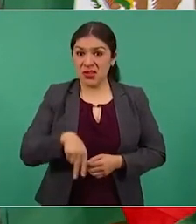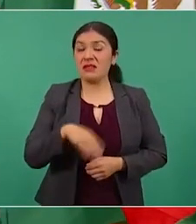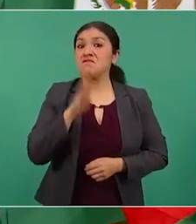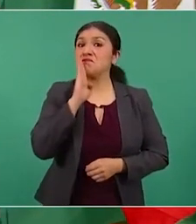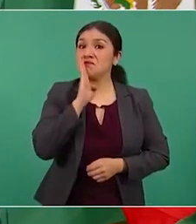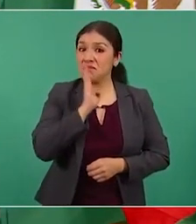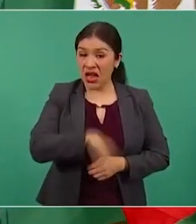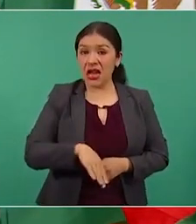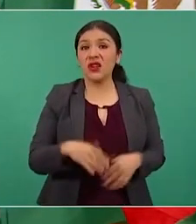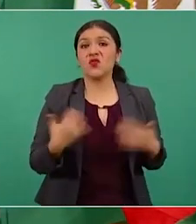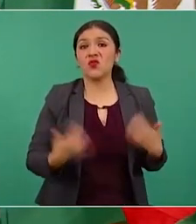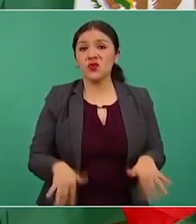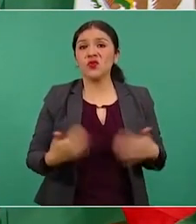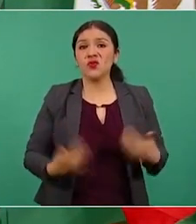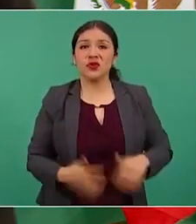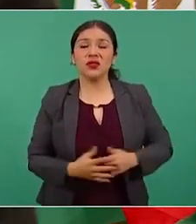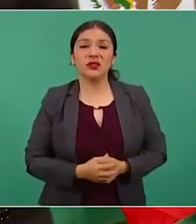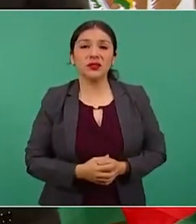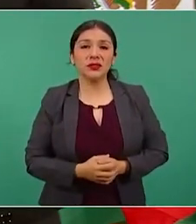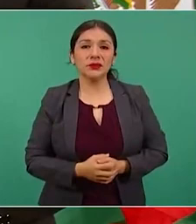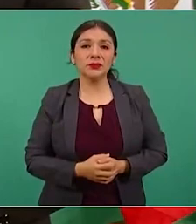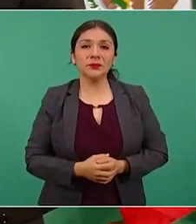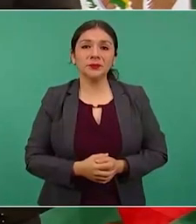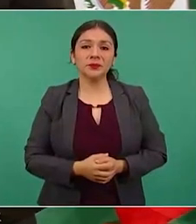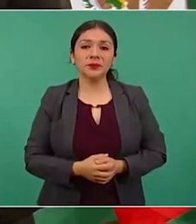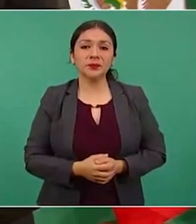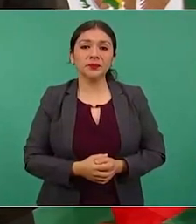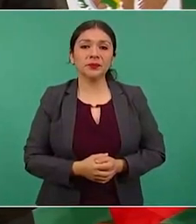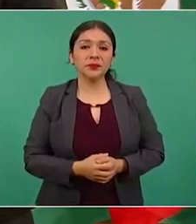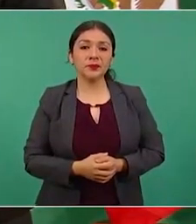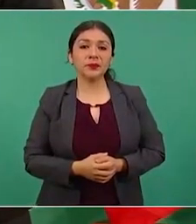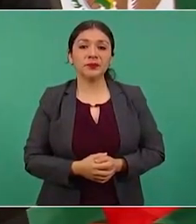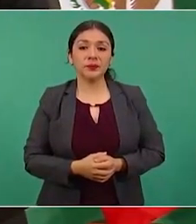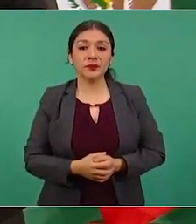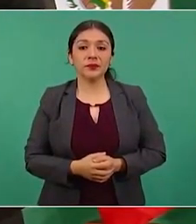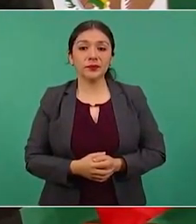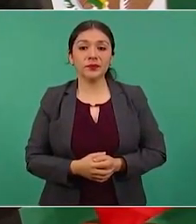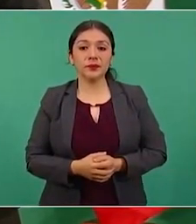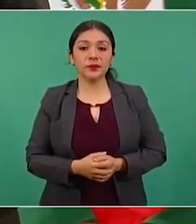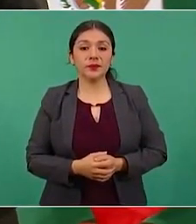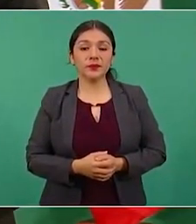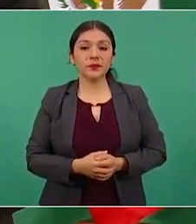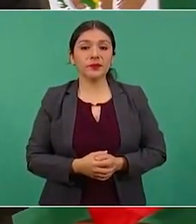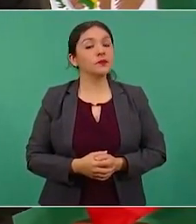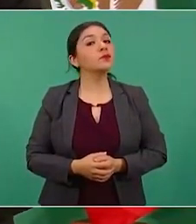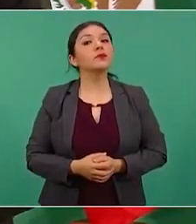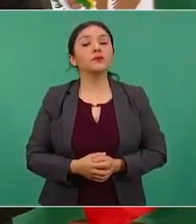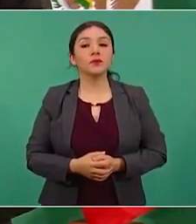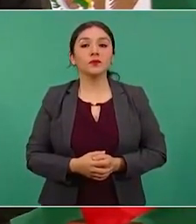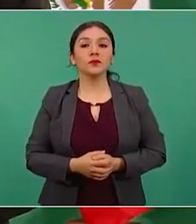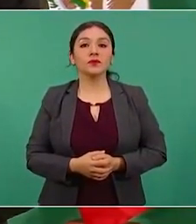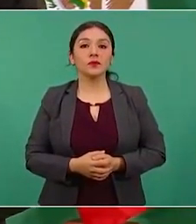está